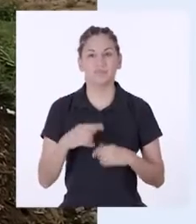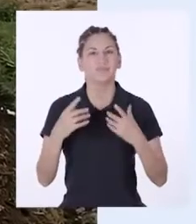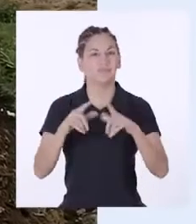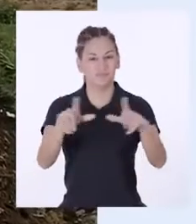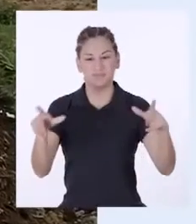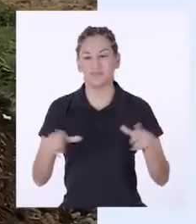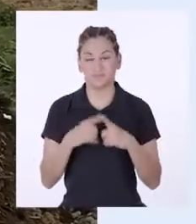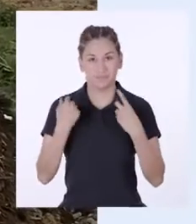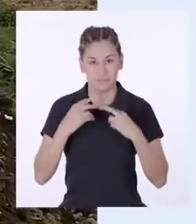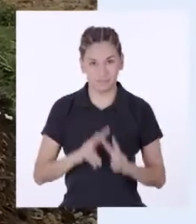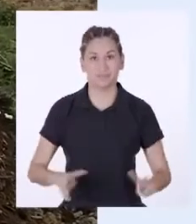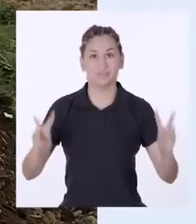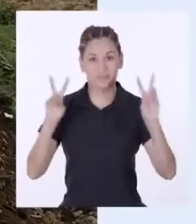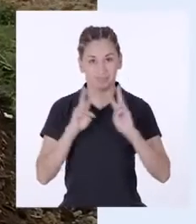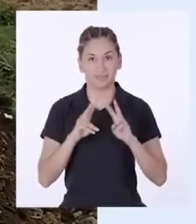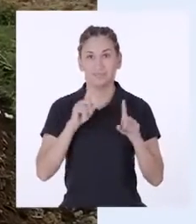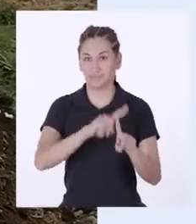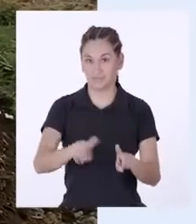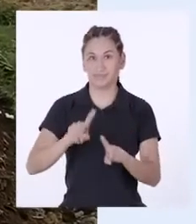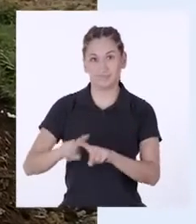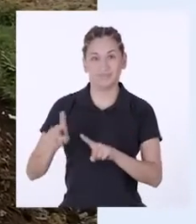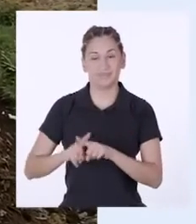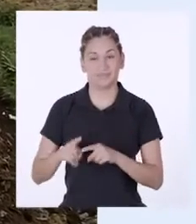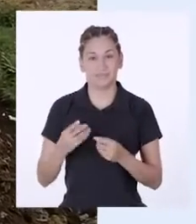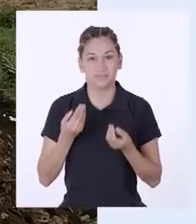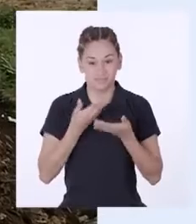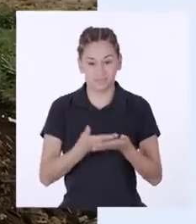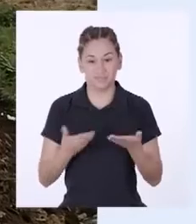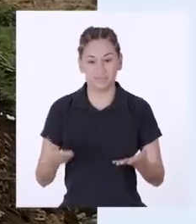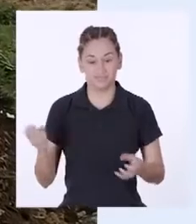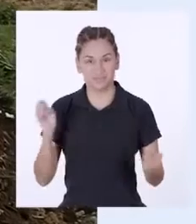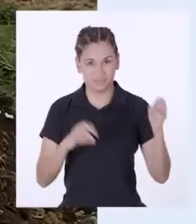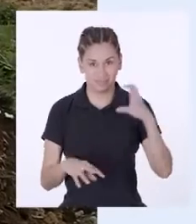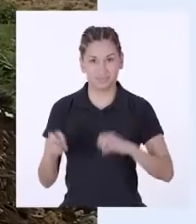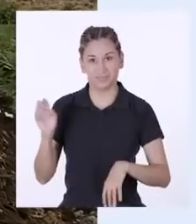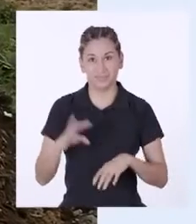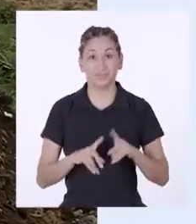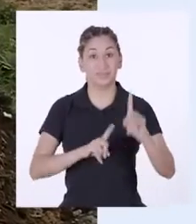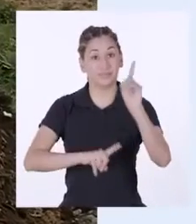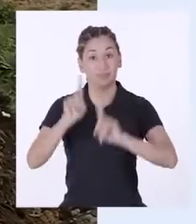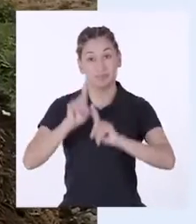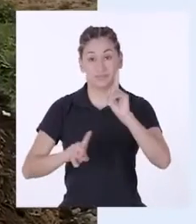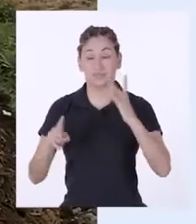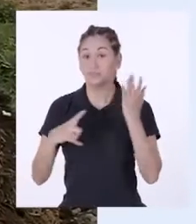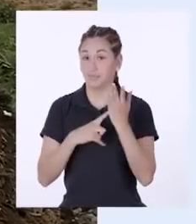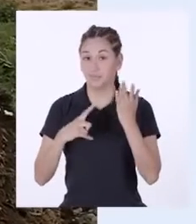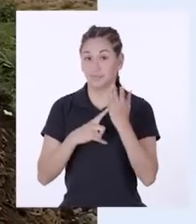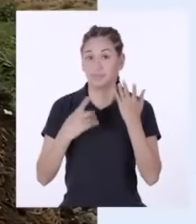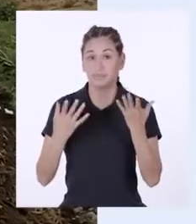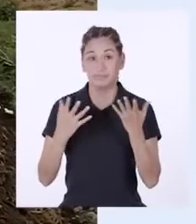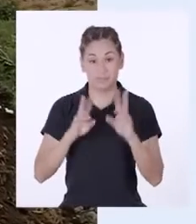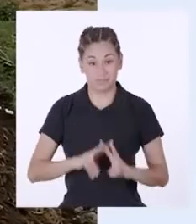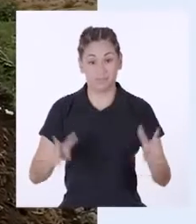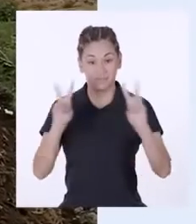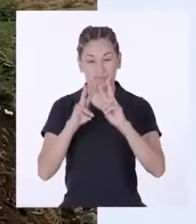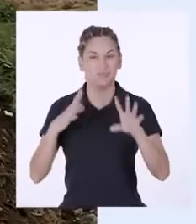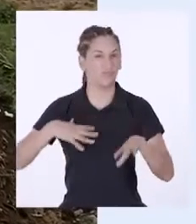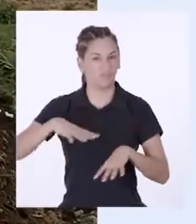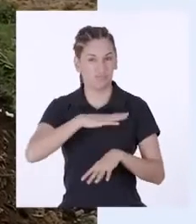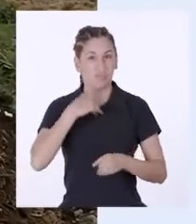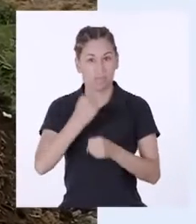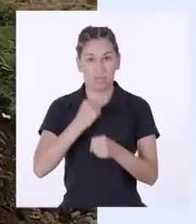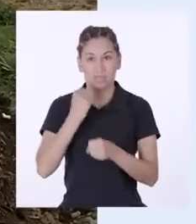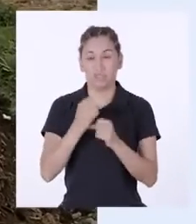nosotros valorizamos los diferentes residuos orgánicos. Algunas técnicas de valorización que nosotros empleamos